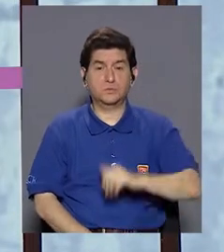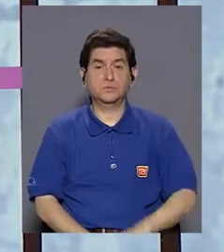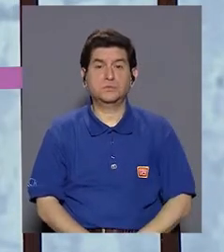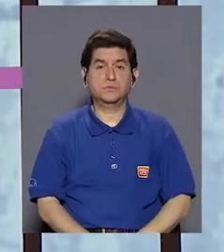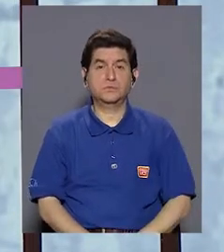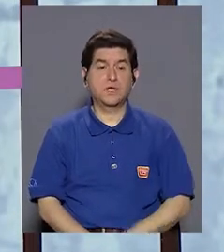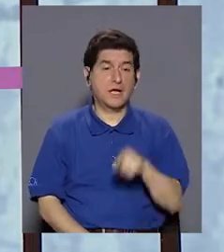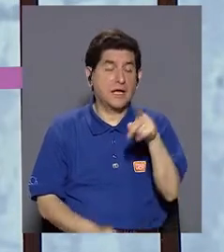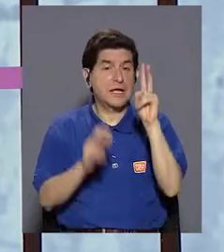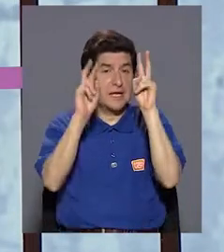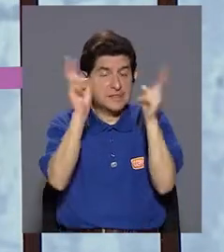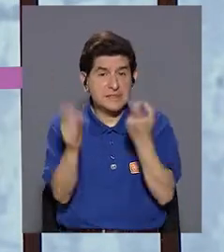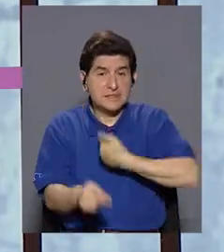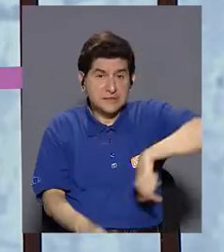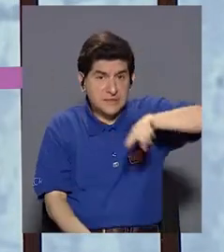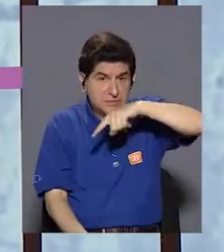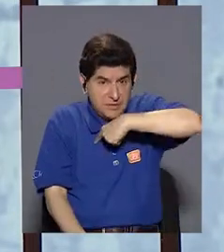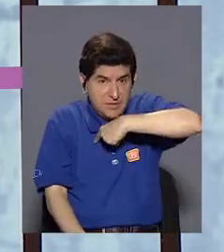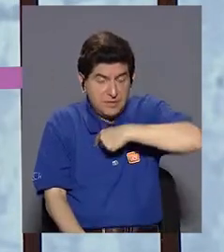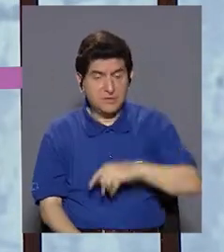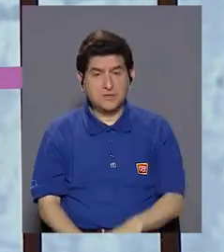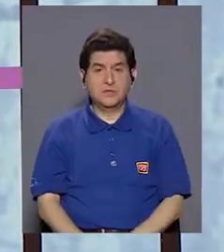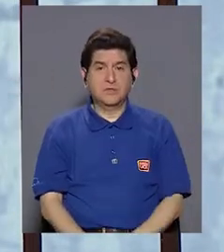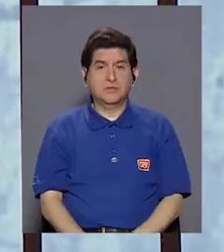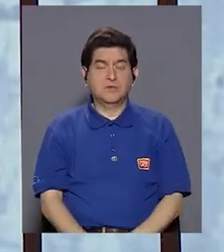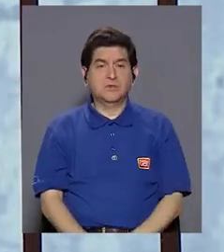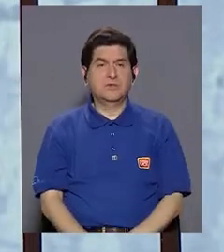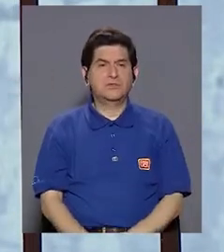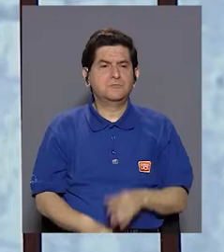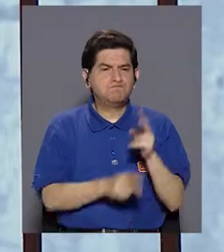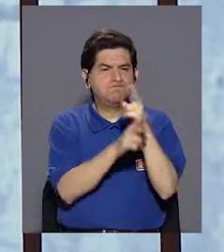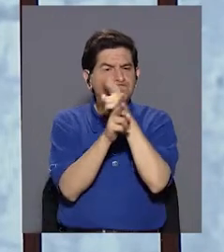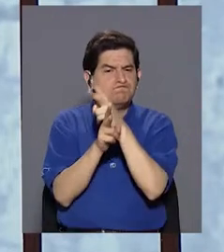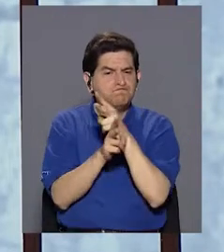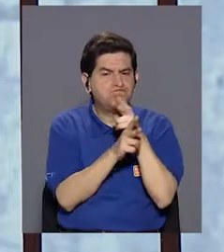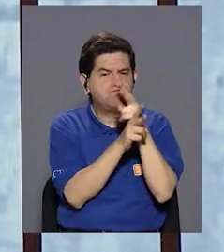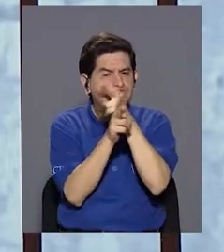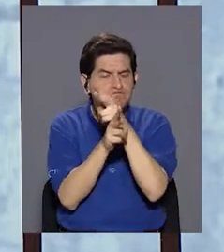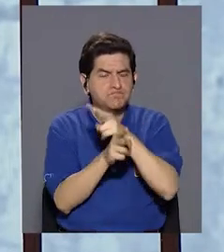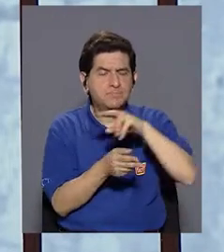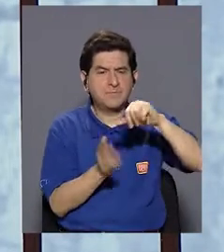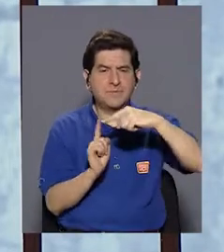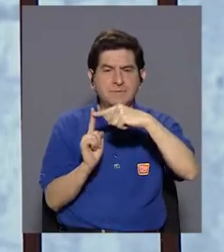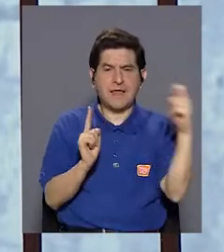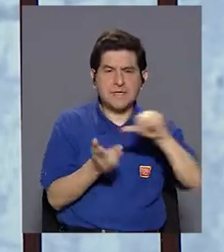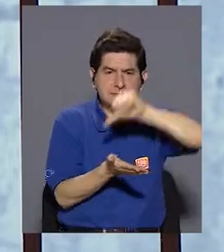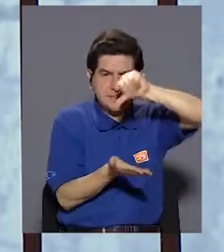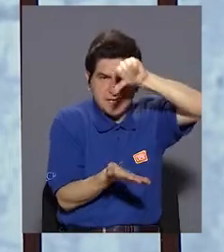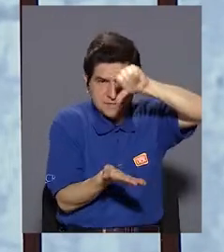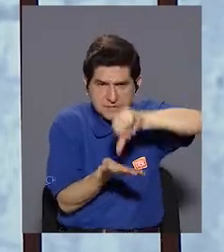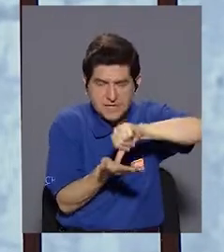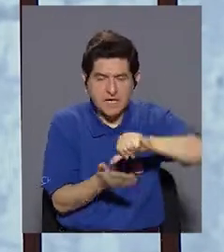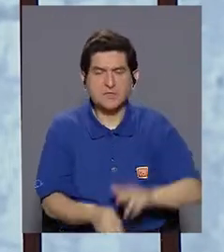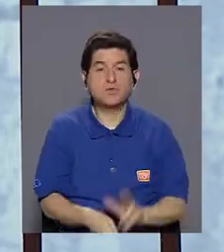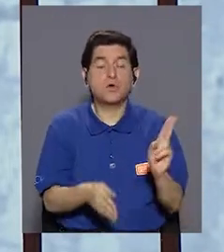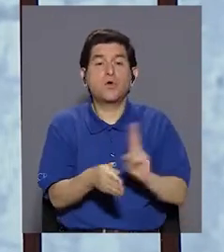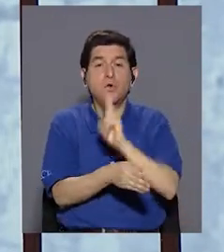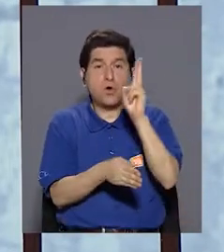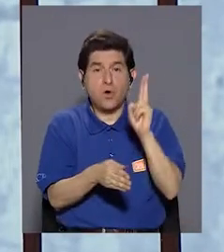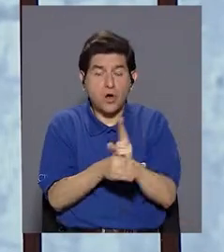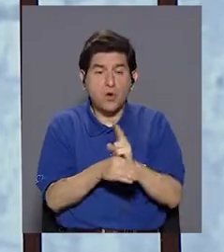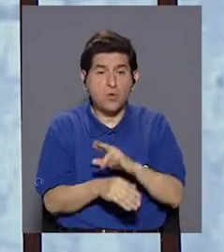que ese es un tema que nosotros lo estamos monitoreando en el centro también, es la